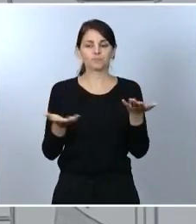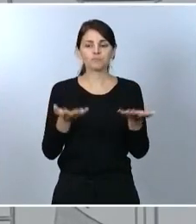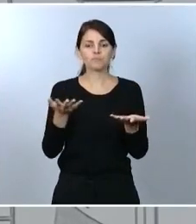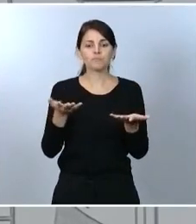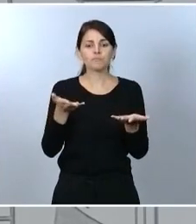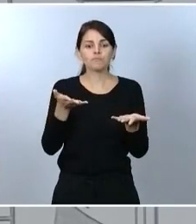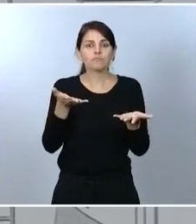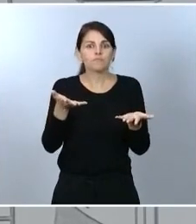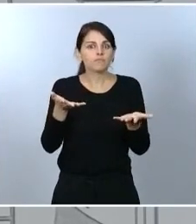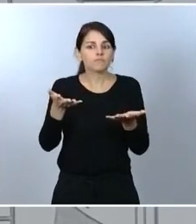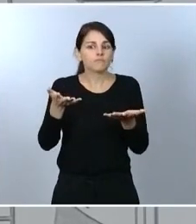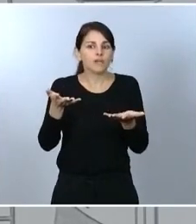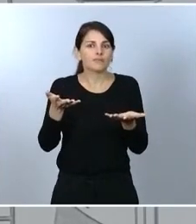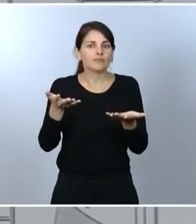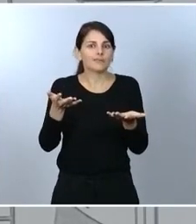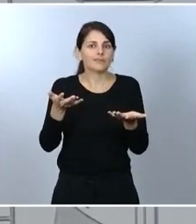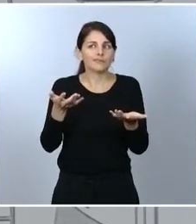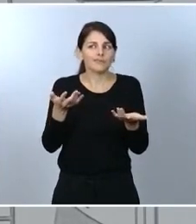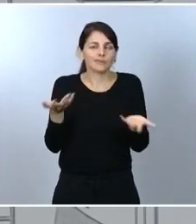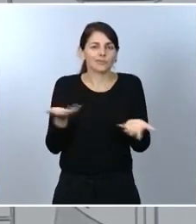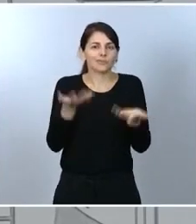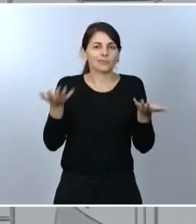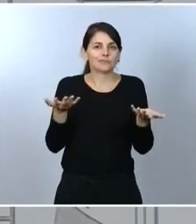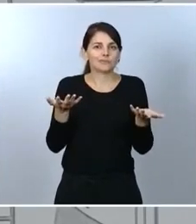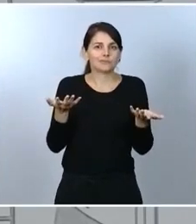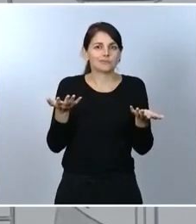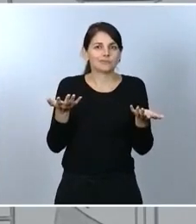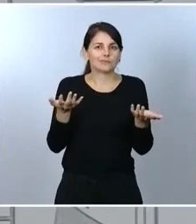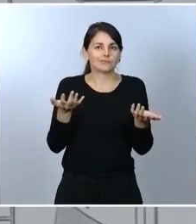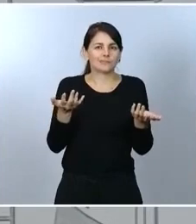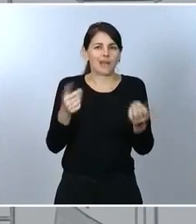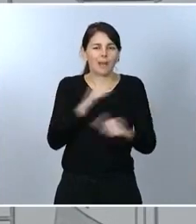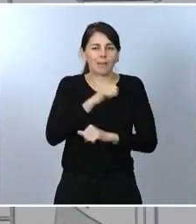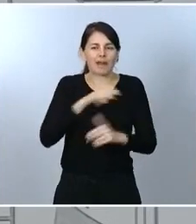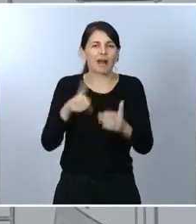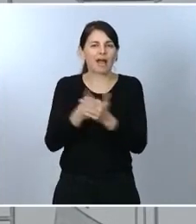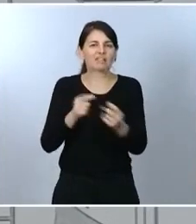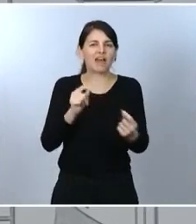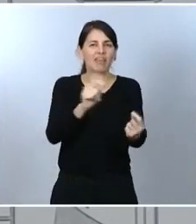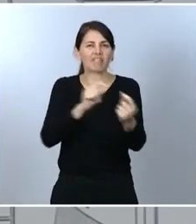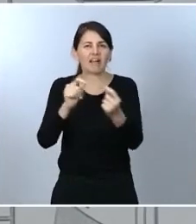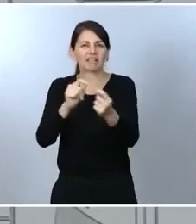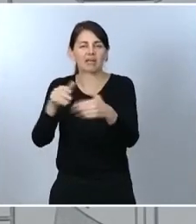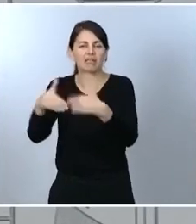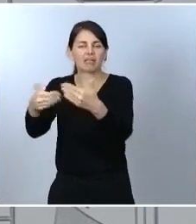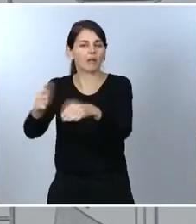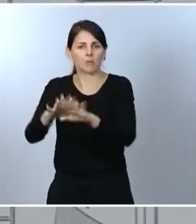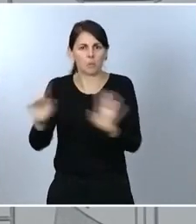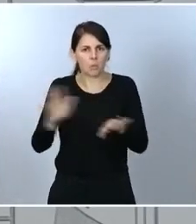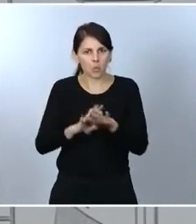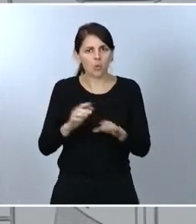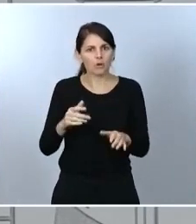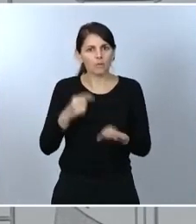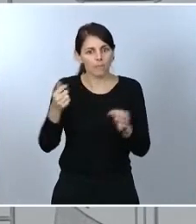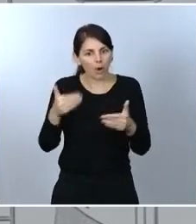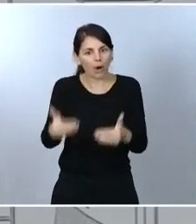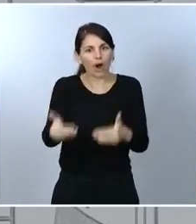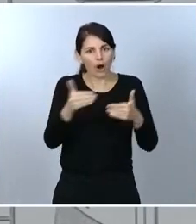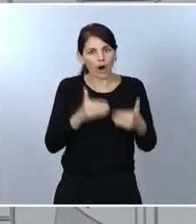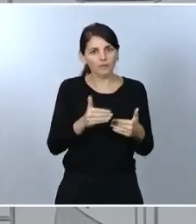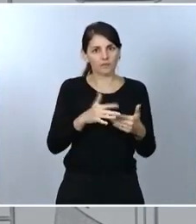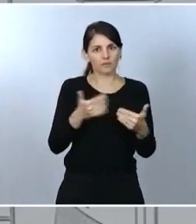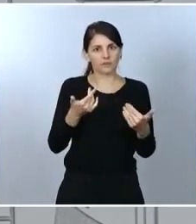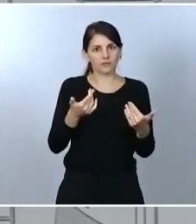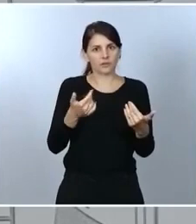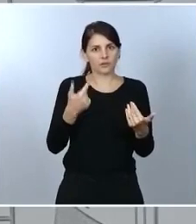que esperemos 15 días para tener ese debate. Tengámoslo cuanto antes porque creo que eso será muy bueno, será muy positivo para la tranquilidad y el sosiego de